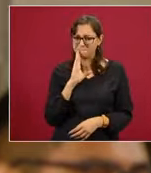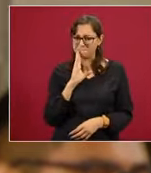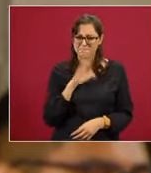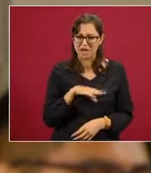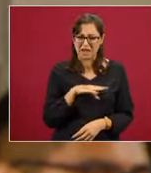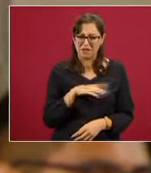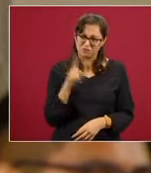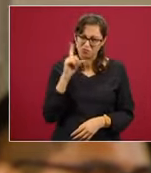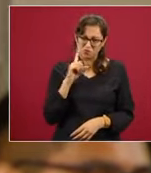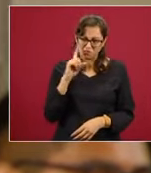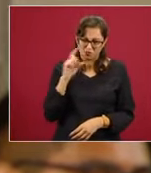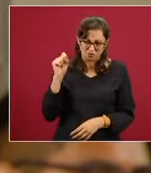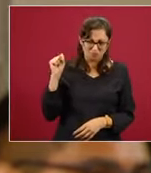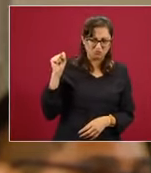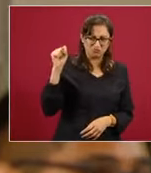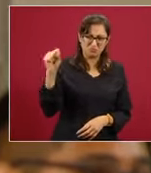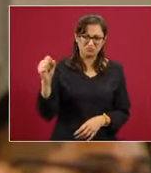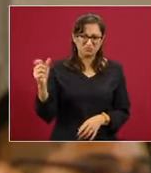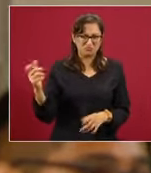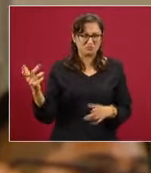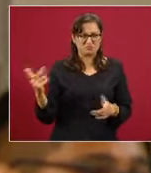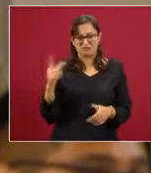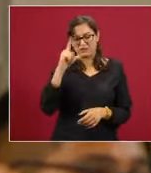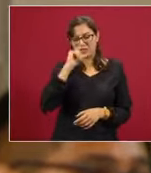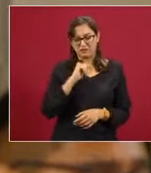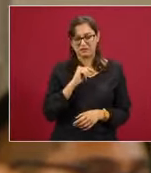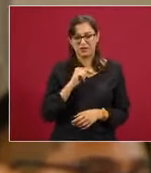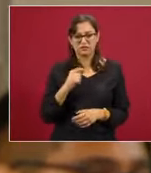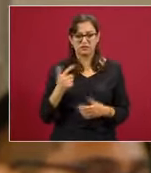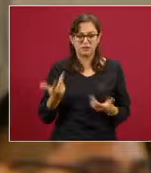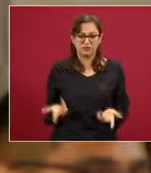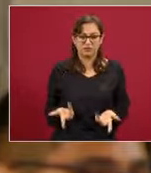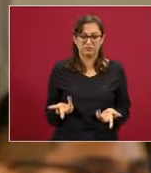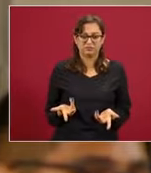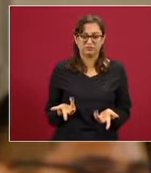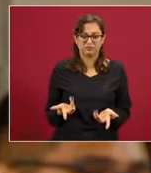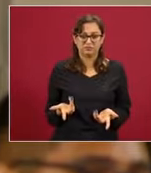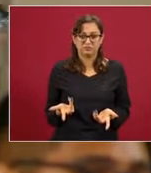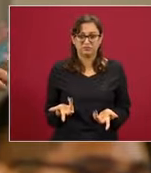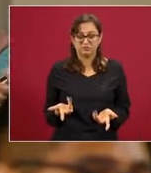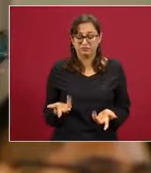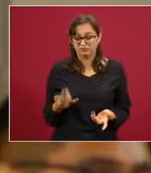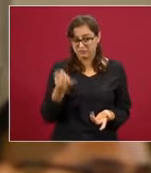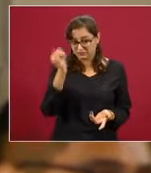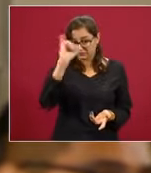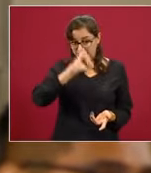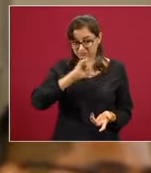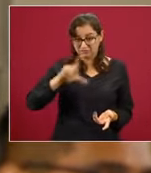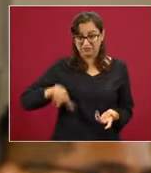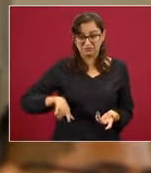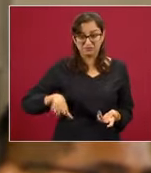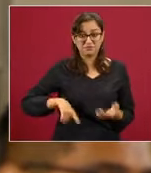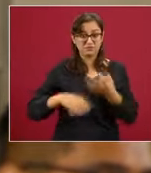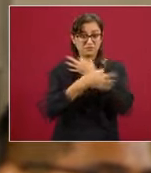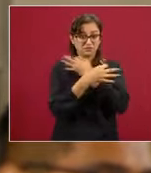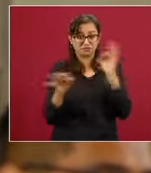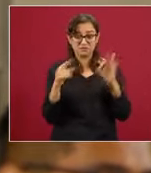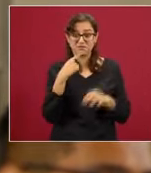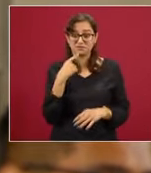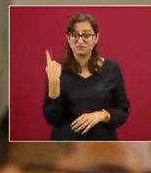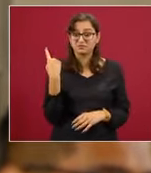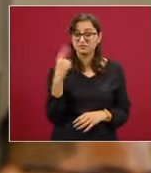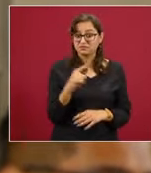feminista. También preguntarle, bueno, pues, la confrontación, la propia jefa, bueno, la propia jefa de gobierno haciendo este tipo de denuncias en las que